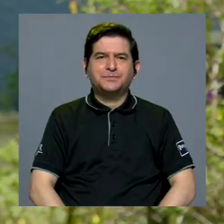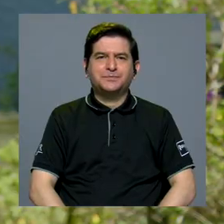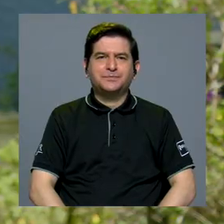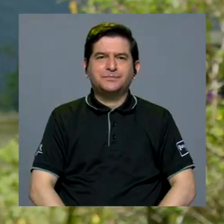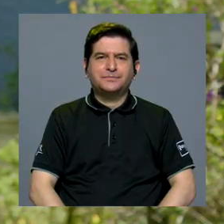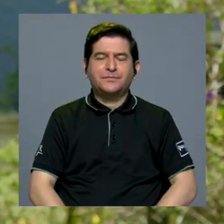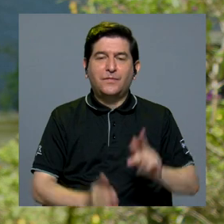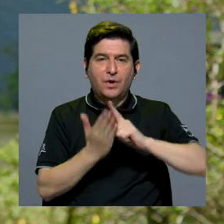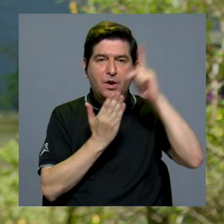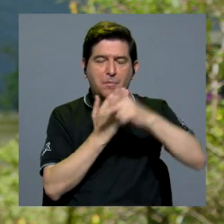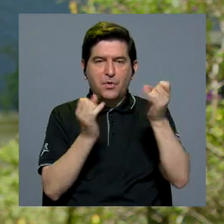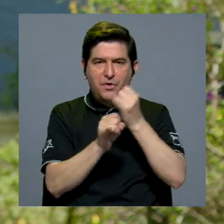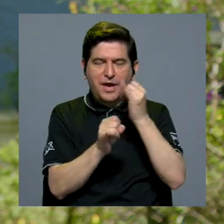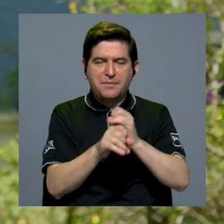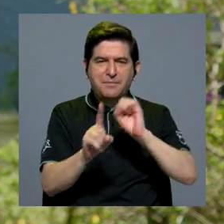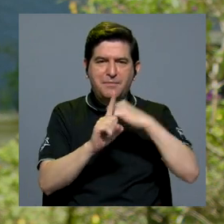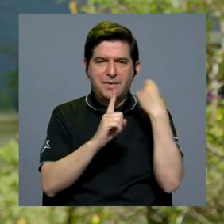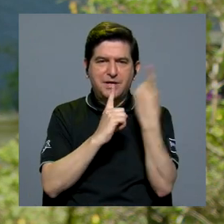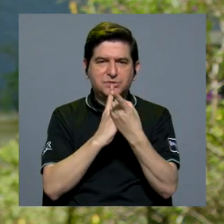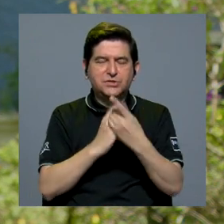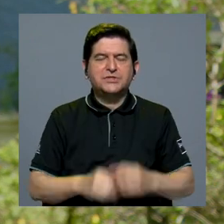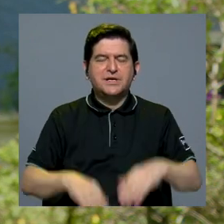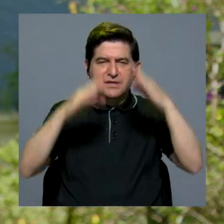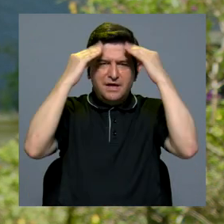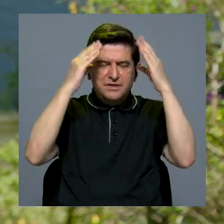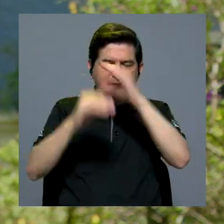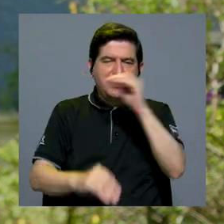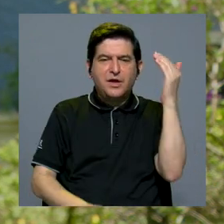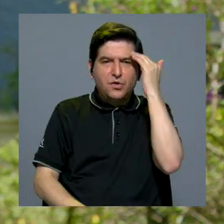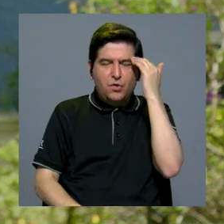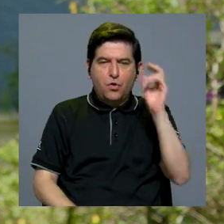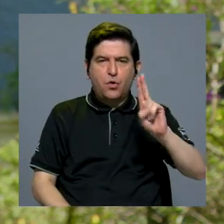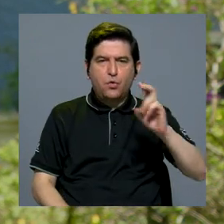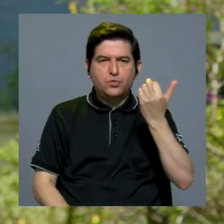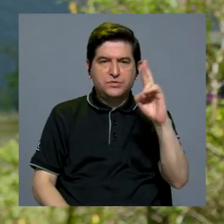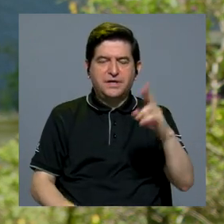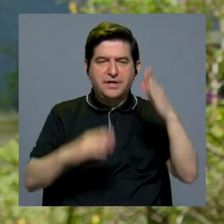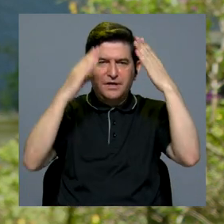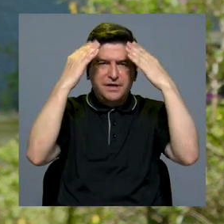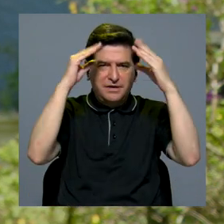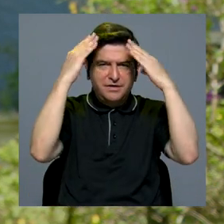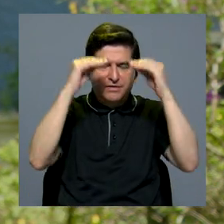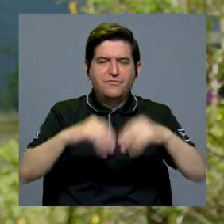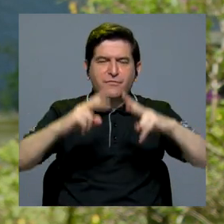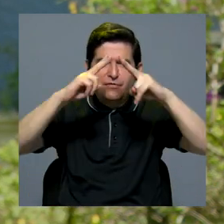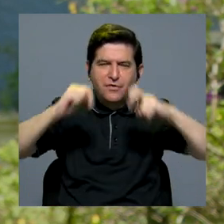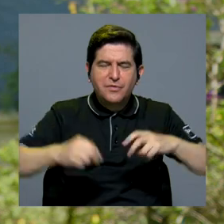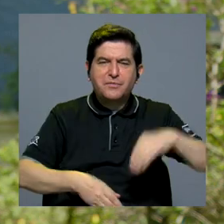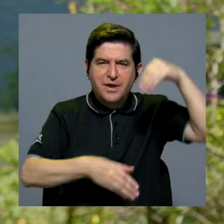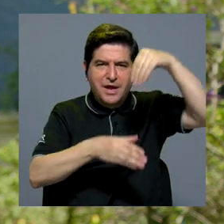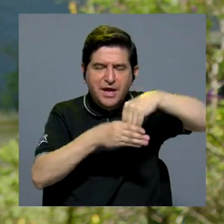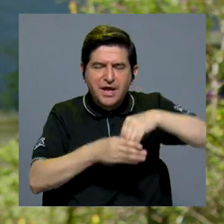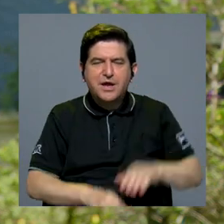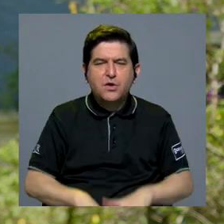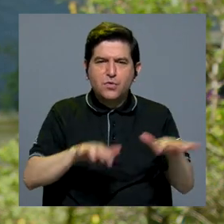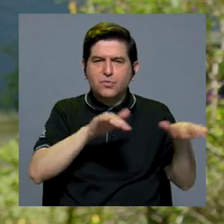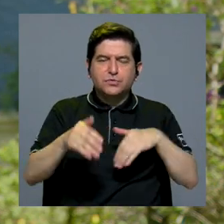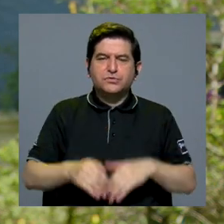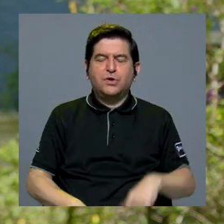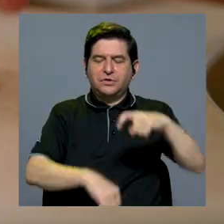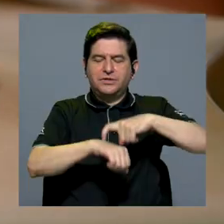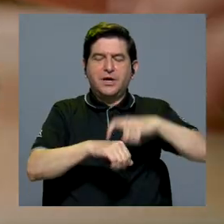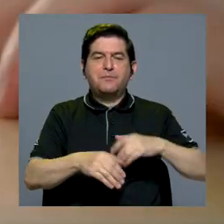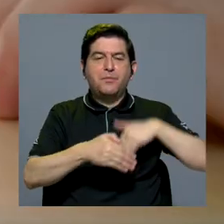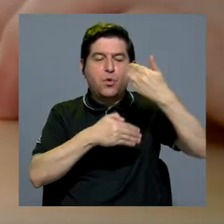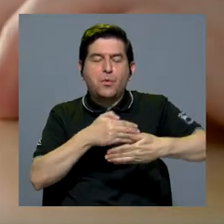El programa institucional Sociedad de la Información y el Conocimiento de la UCR lanzó un informe en el que analiza la inclusión digital en la era post-COVID.